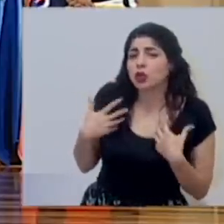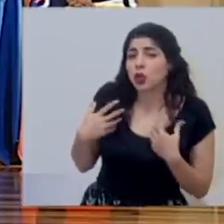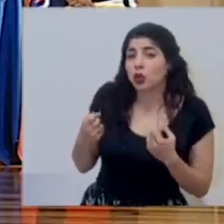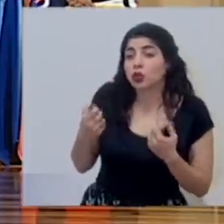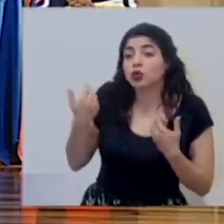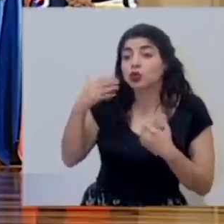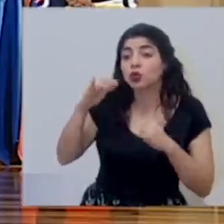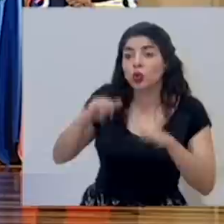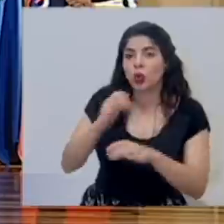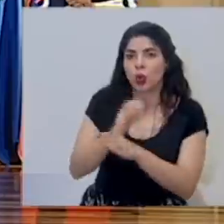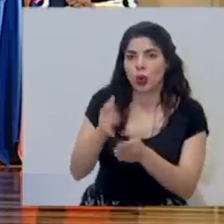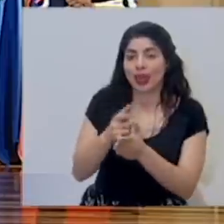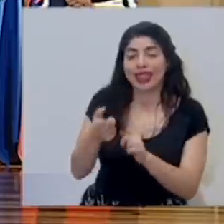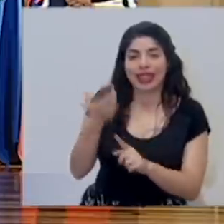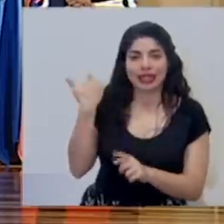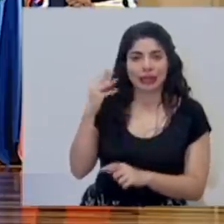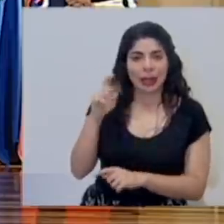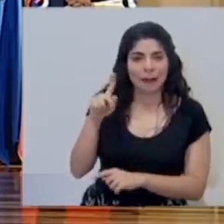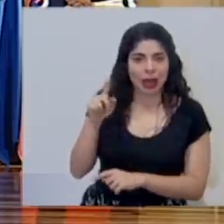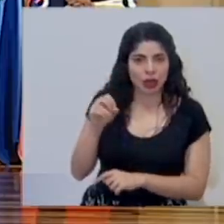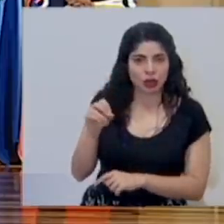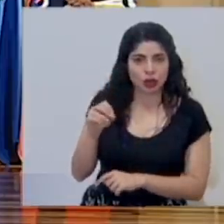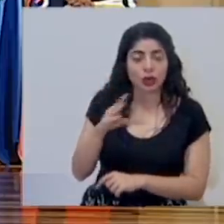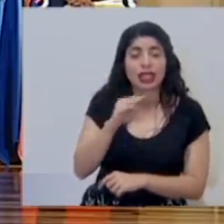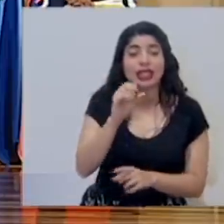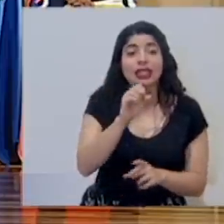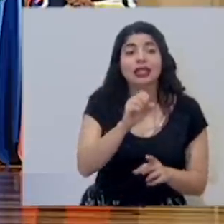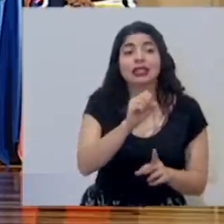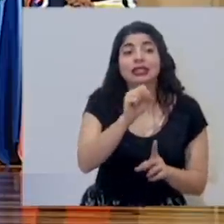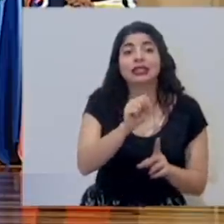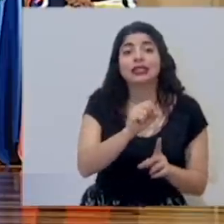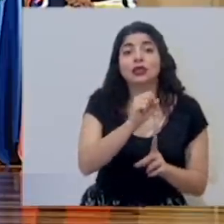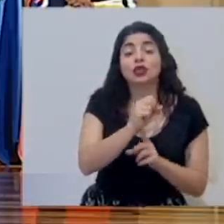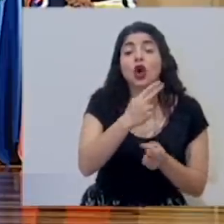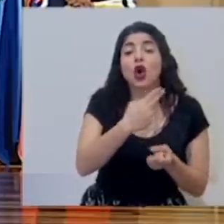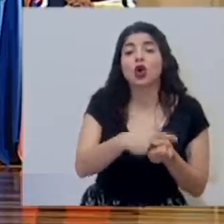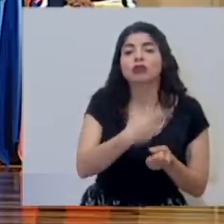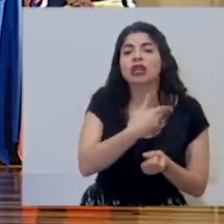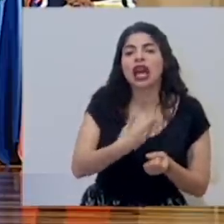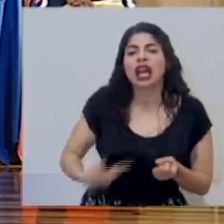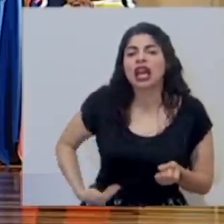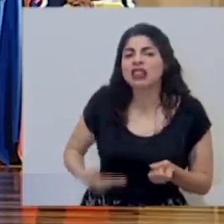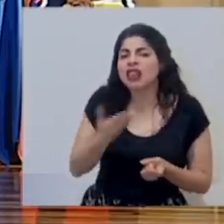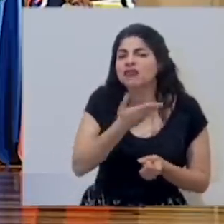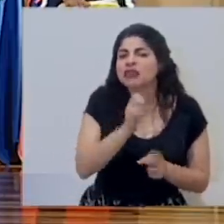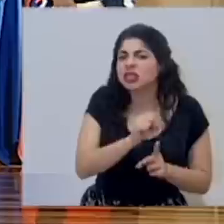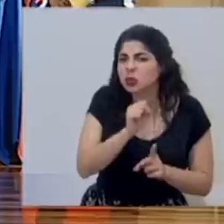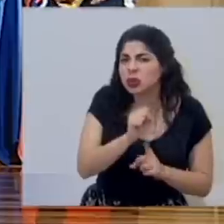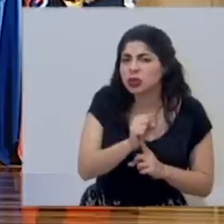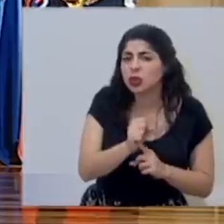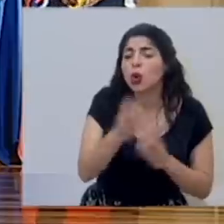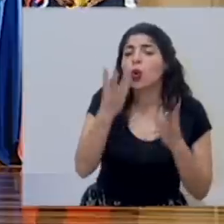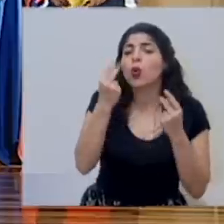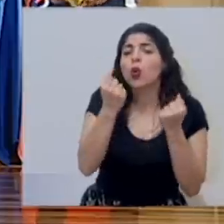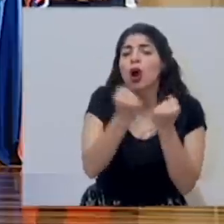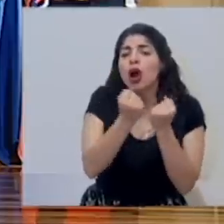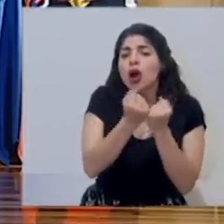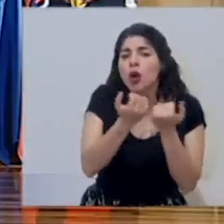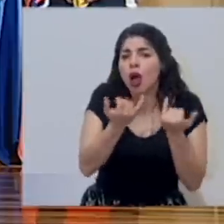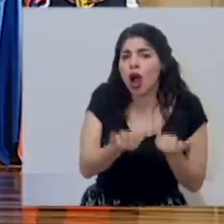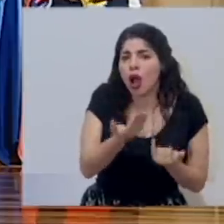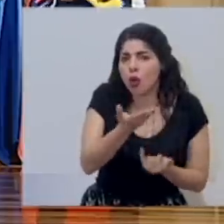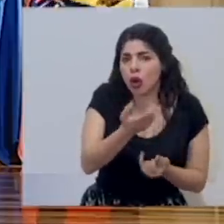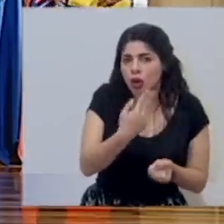UCI desde marzo y cuál es la situación en el hospital de Heredia cuál es la capacidad ocupada en este centro